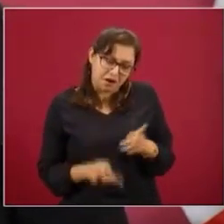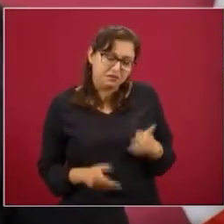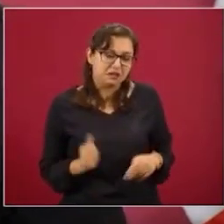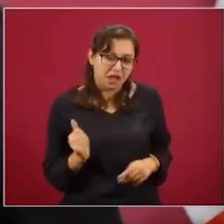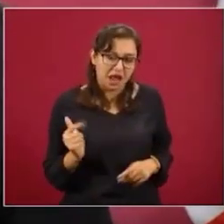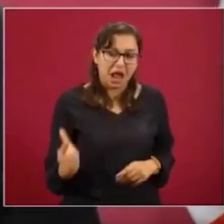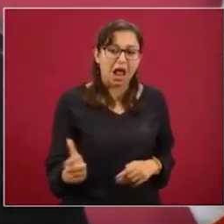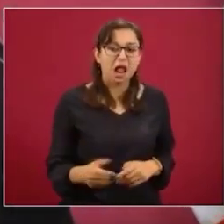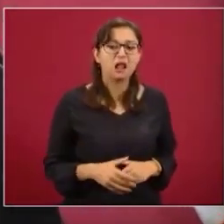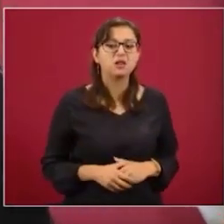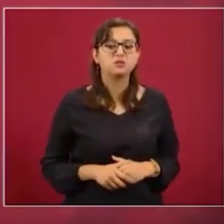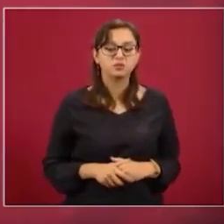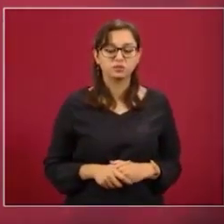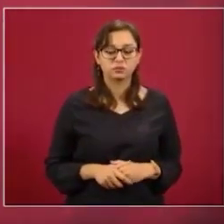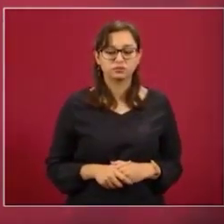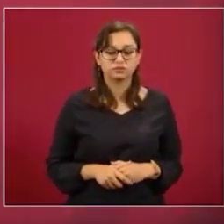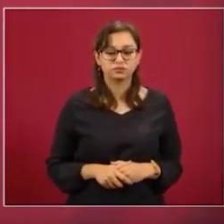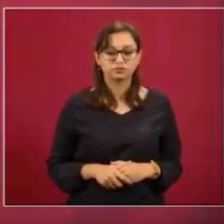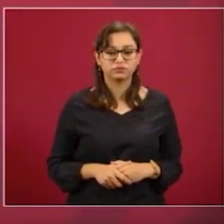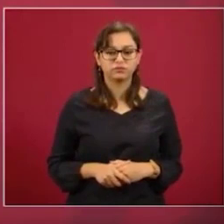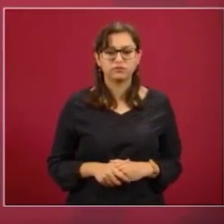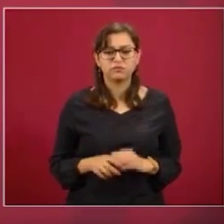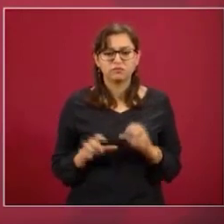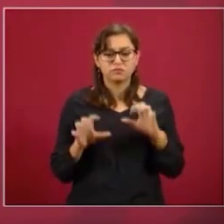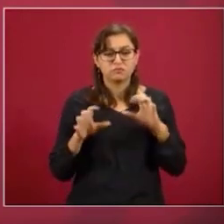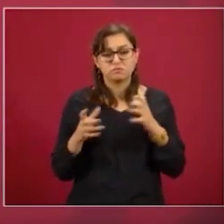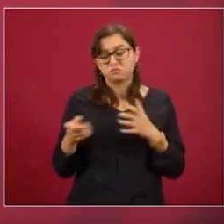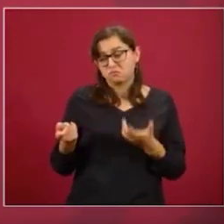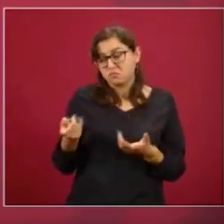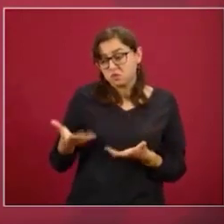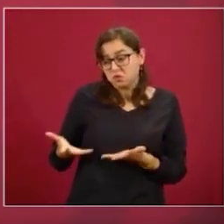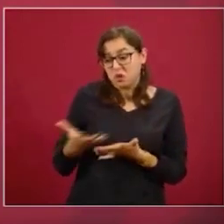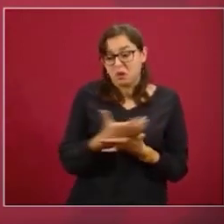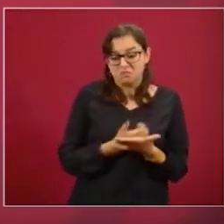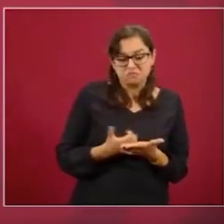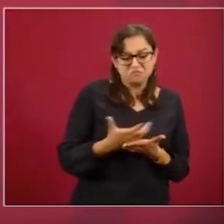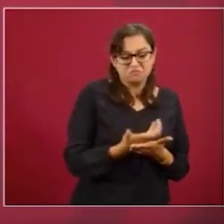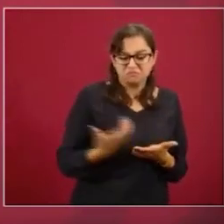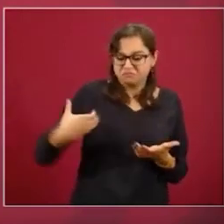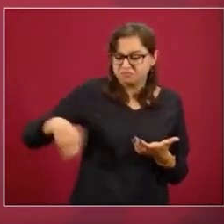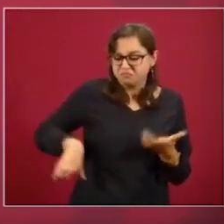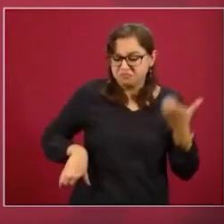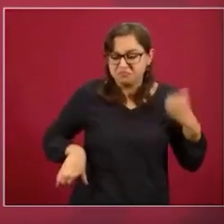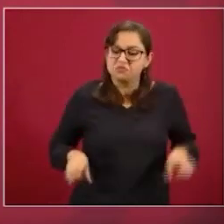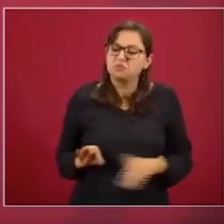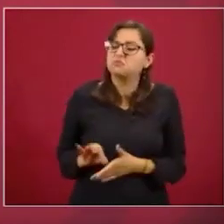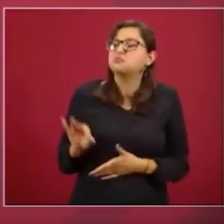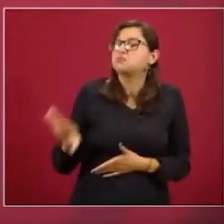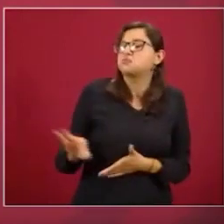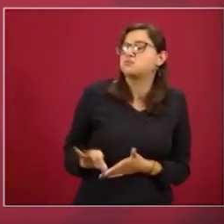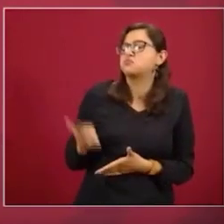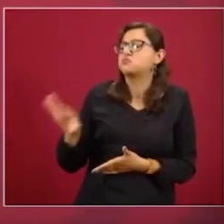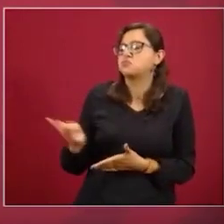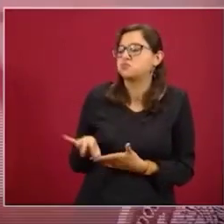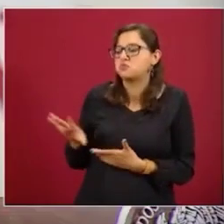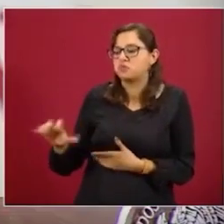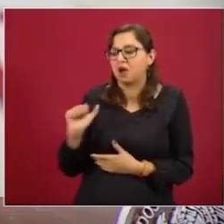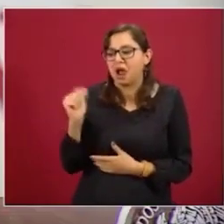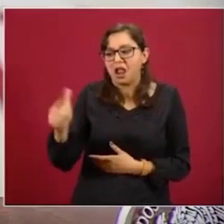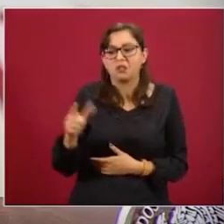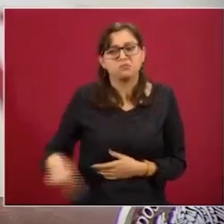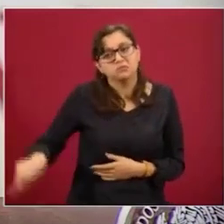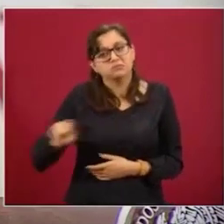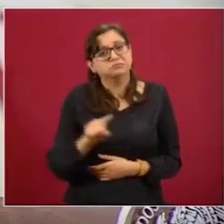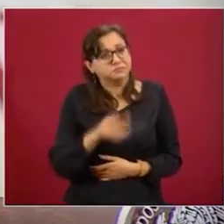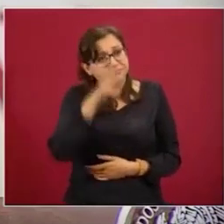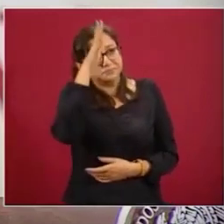llovía, pero salpicaba, porque esa es la mentalidad